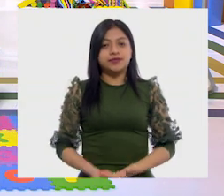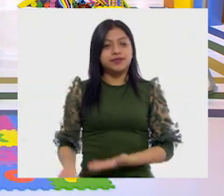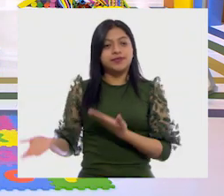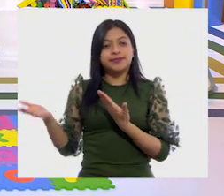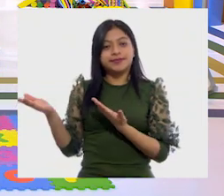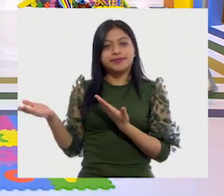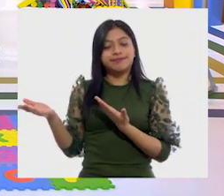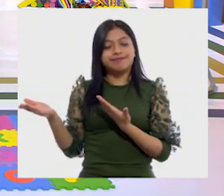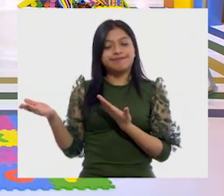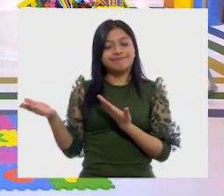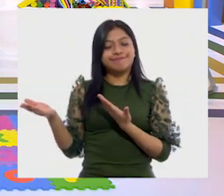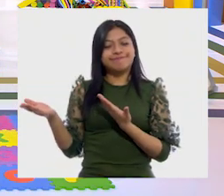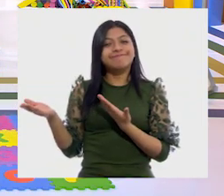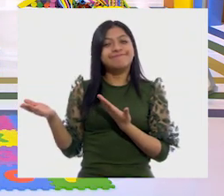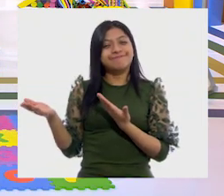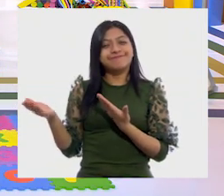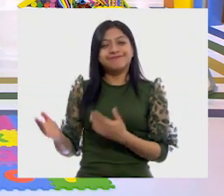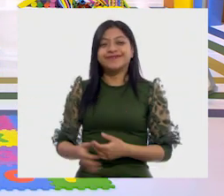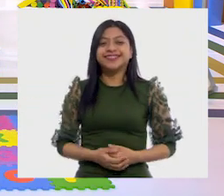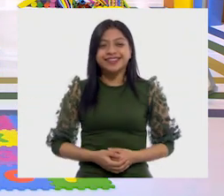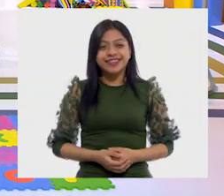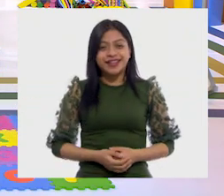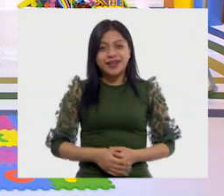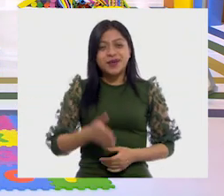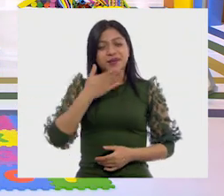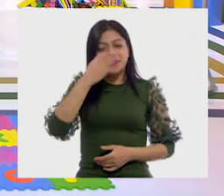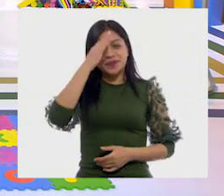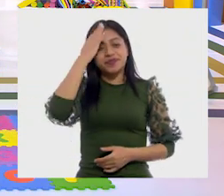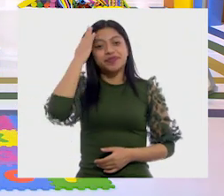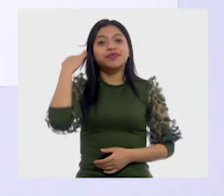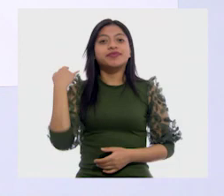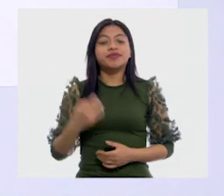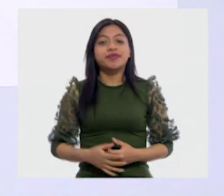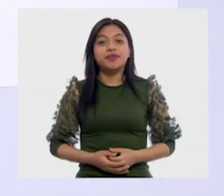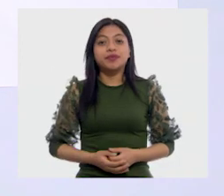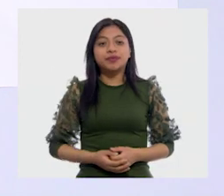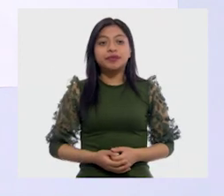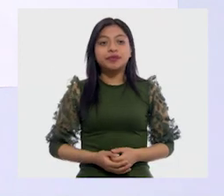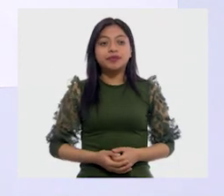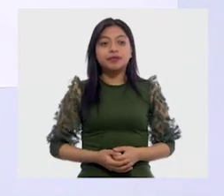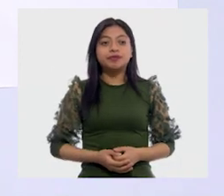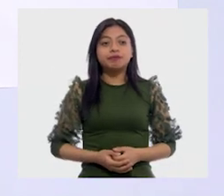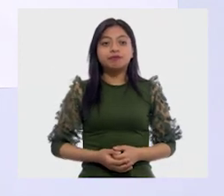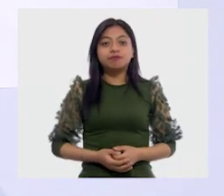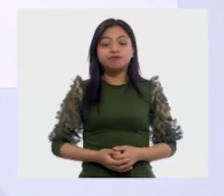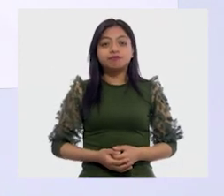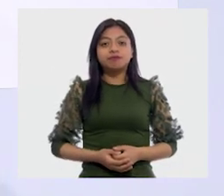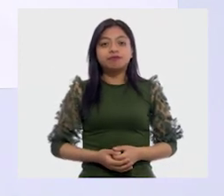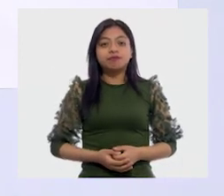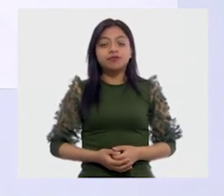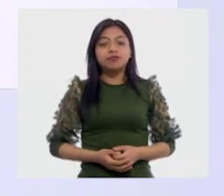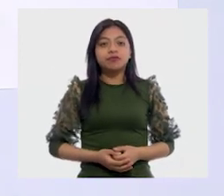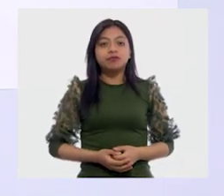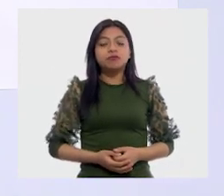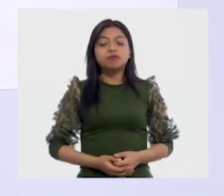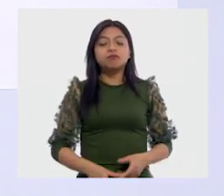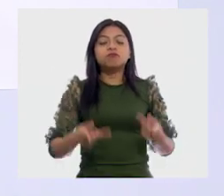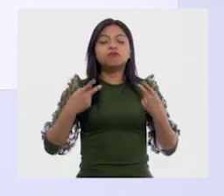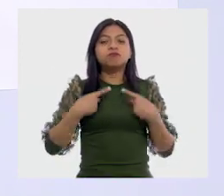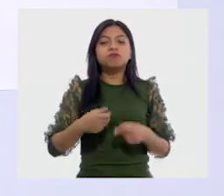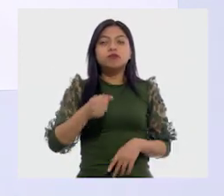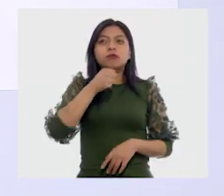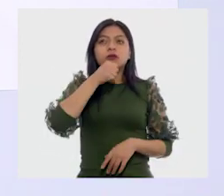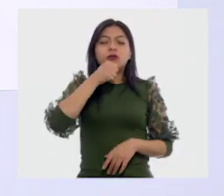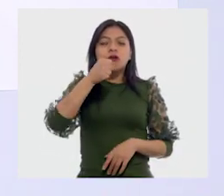Y ahí está la camioneta. ¡Ca Muy bien. Con alta voz. ¡Ah!